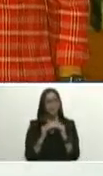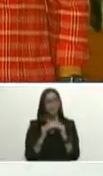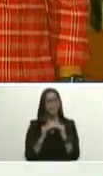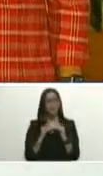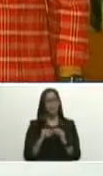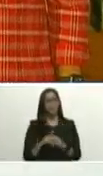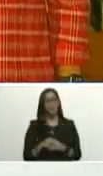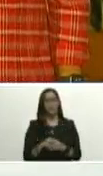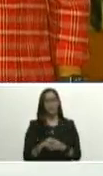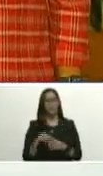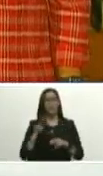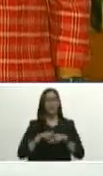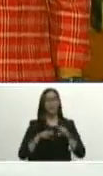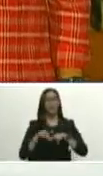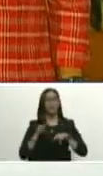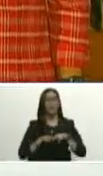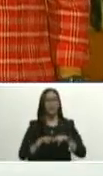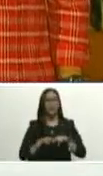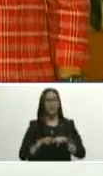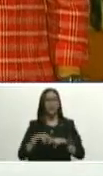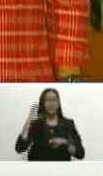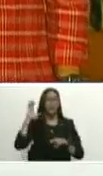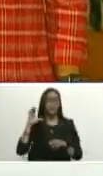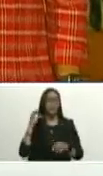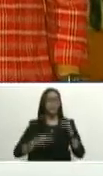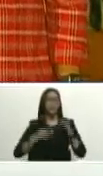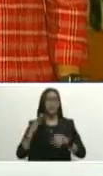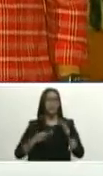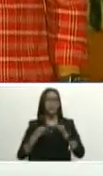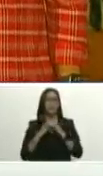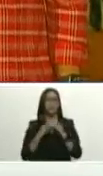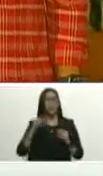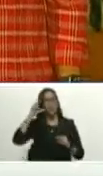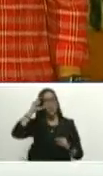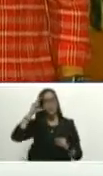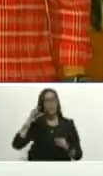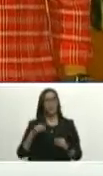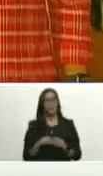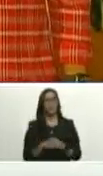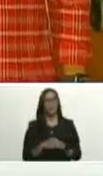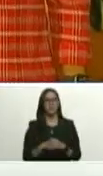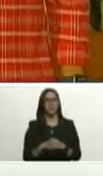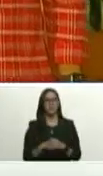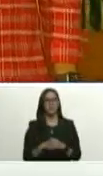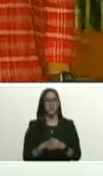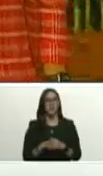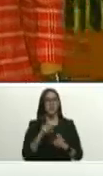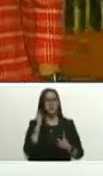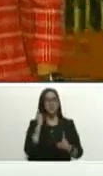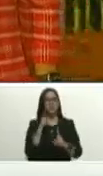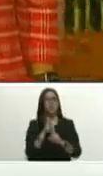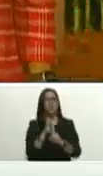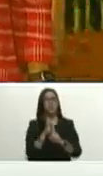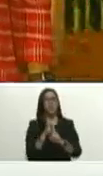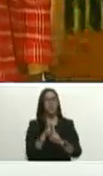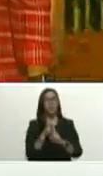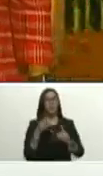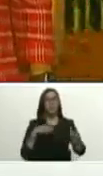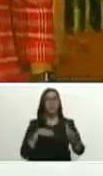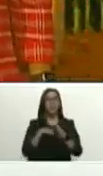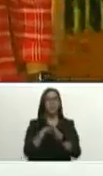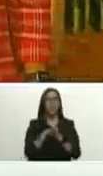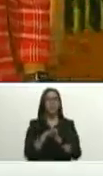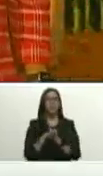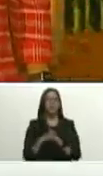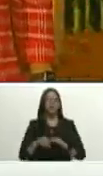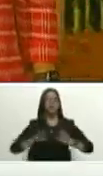construir el estado de justicia todos los días hacia allá ese es el objetivo del desarrollo de un nuevo modelo